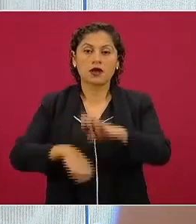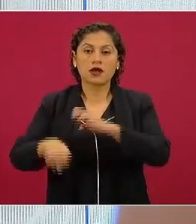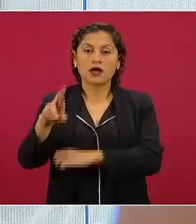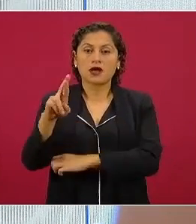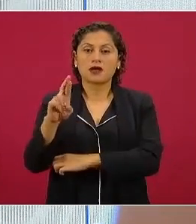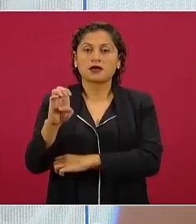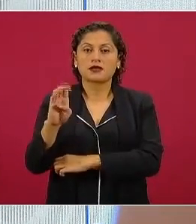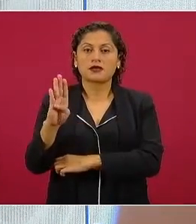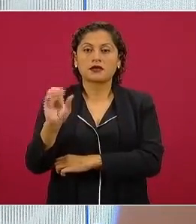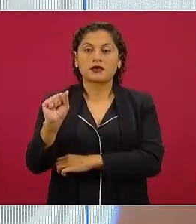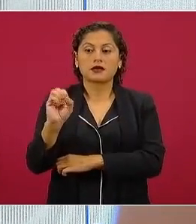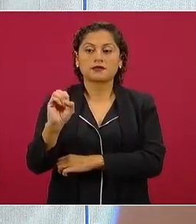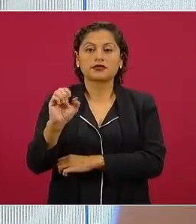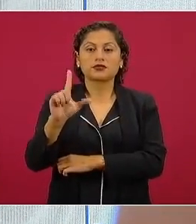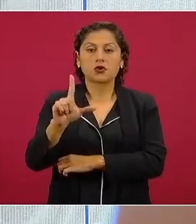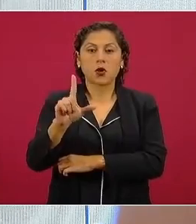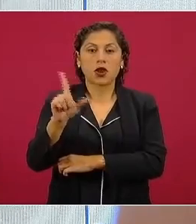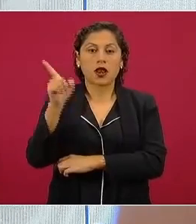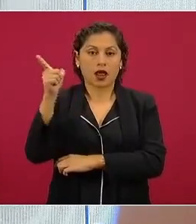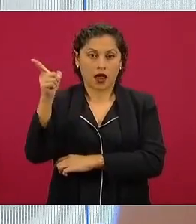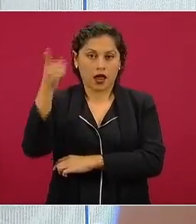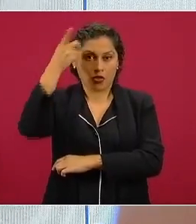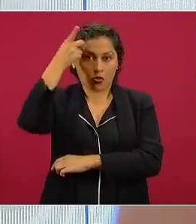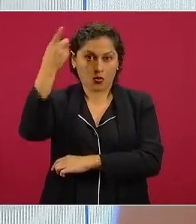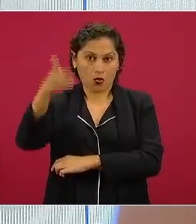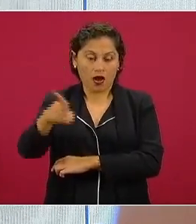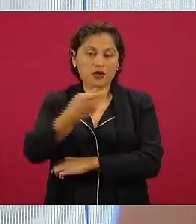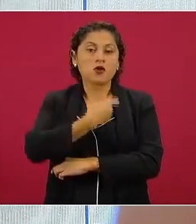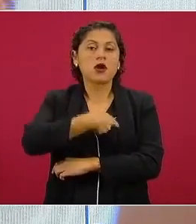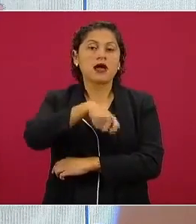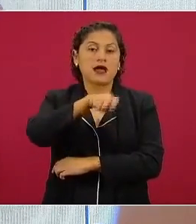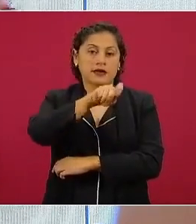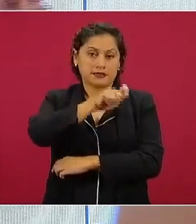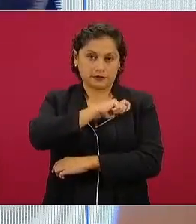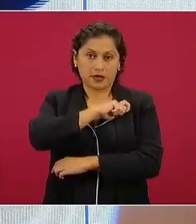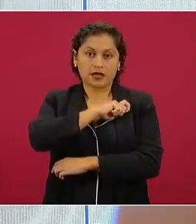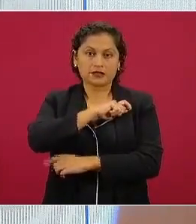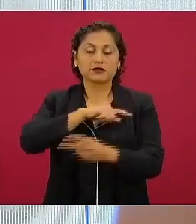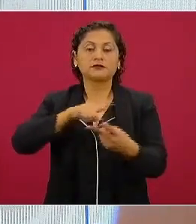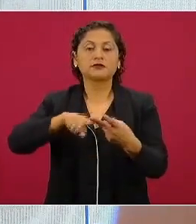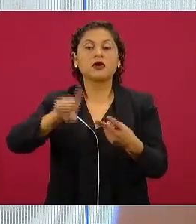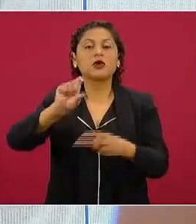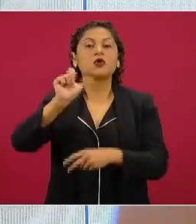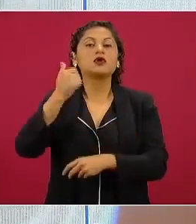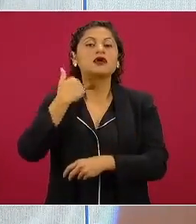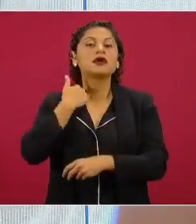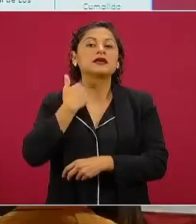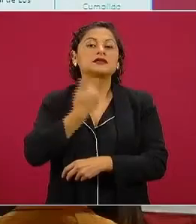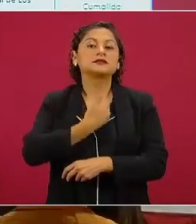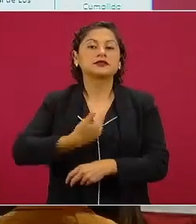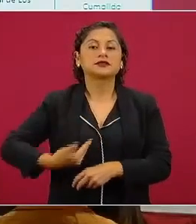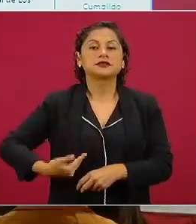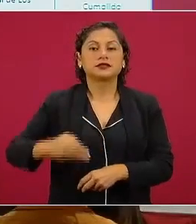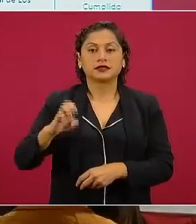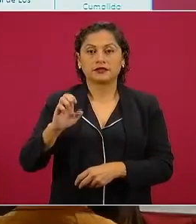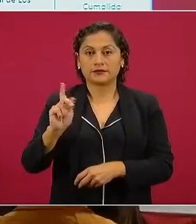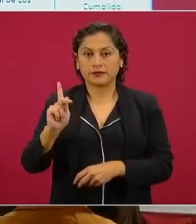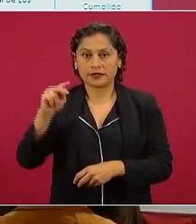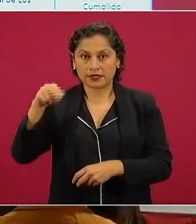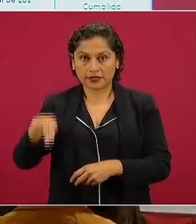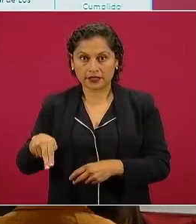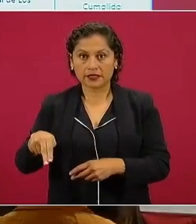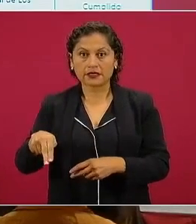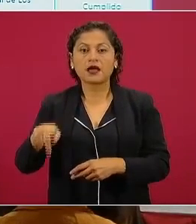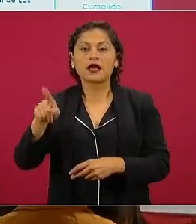y en la época del presidente Peña la empresa favorita OHL de